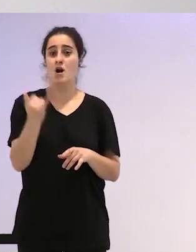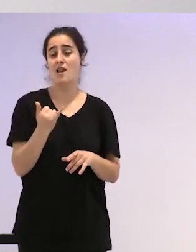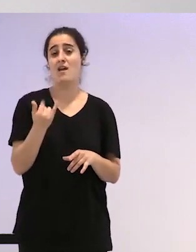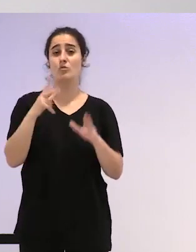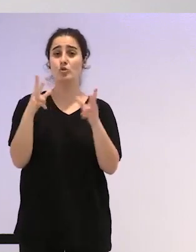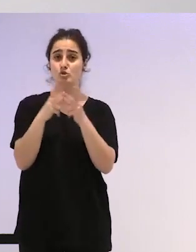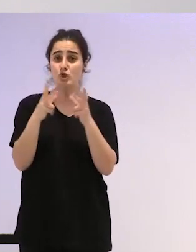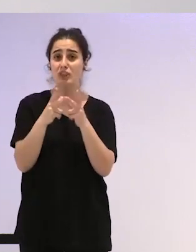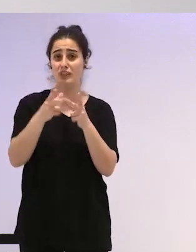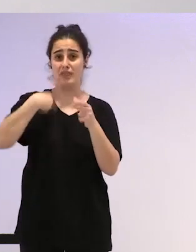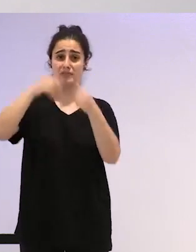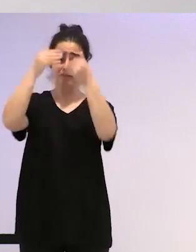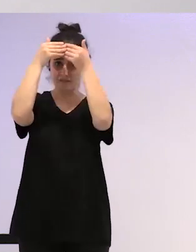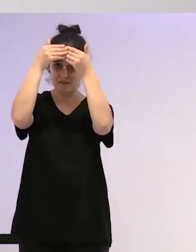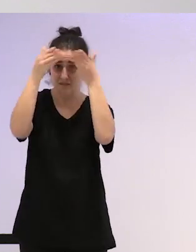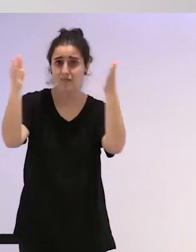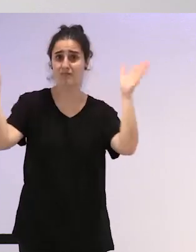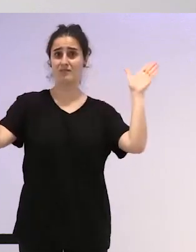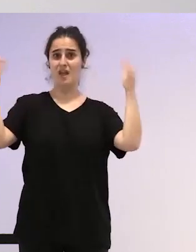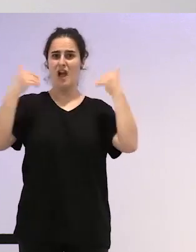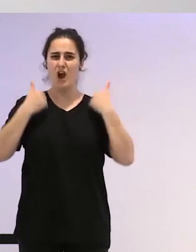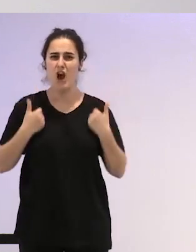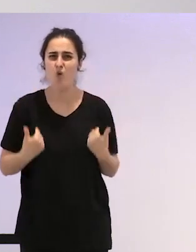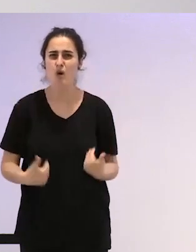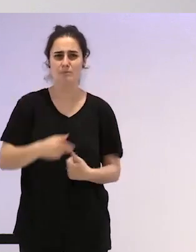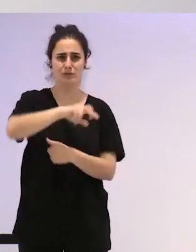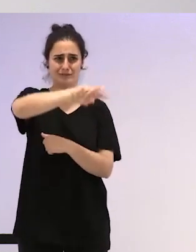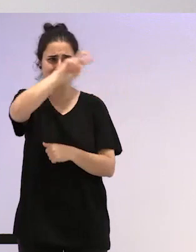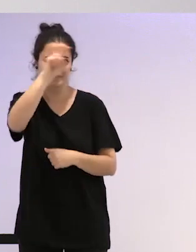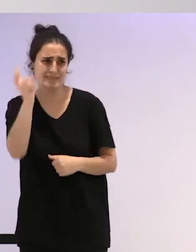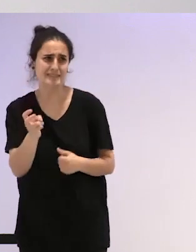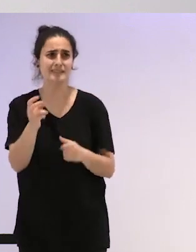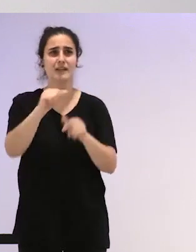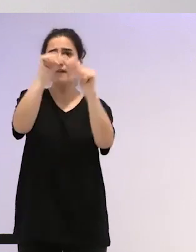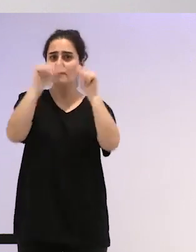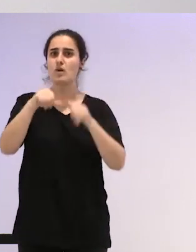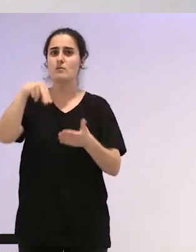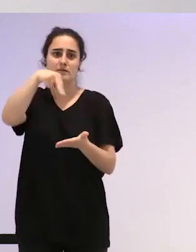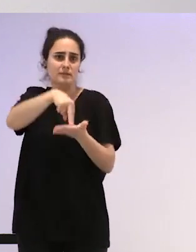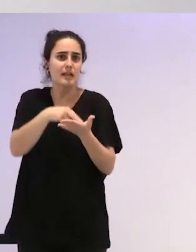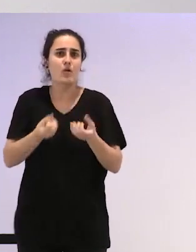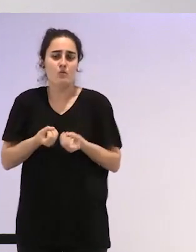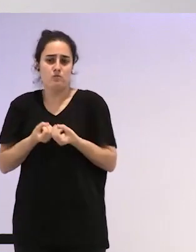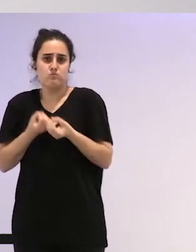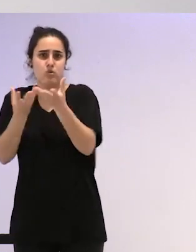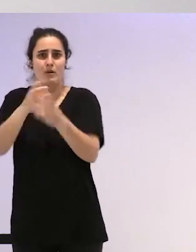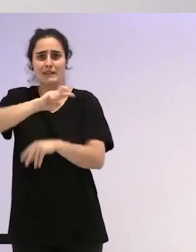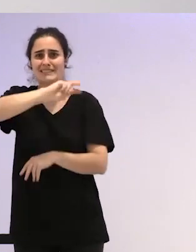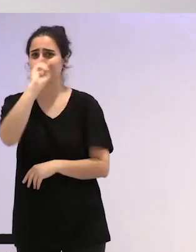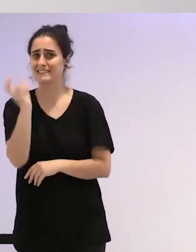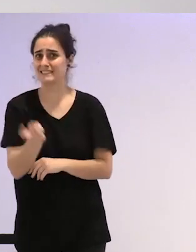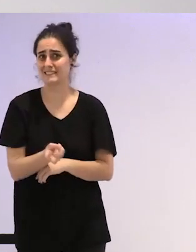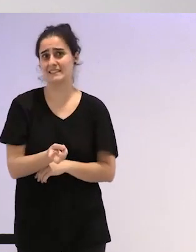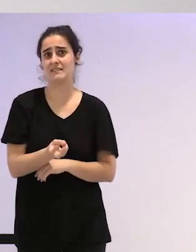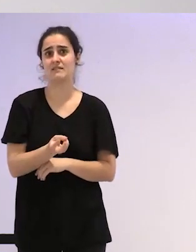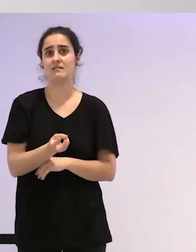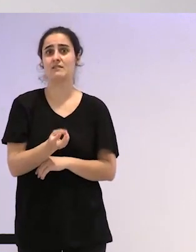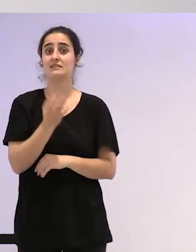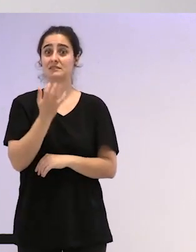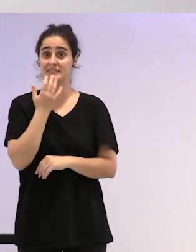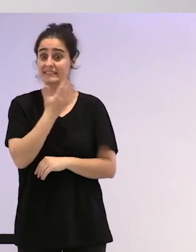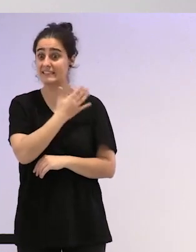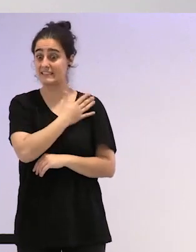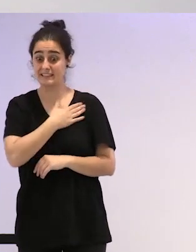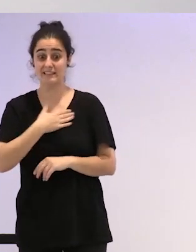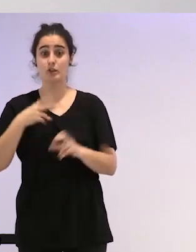abramos la mirada a cuerpos diversos, a maneras de estar y expresarse diversas, sí que es verdad que para sobrevivir